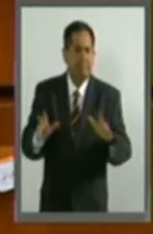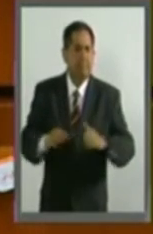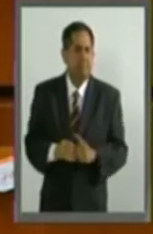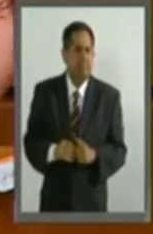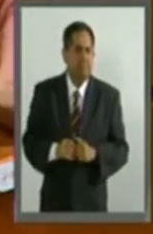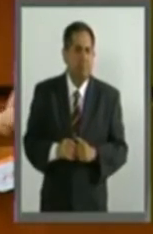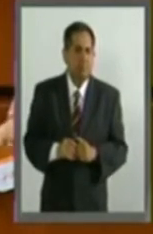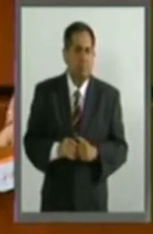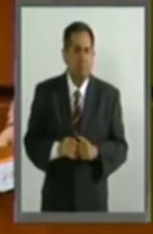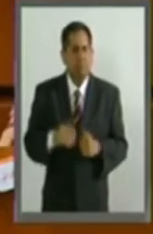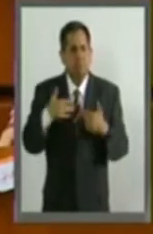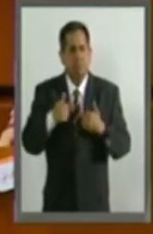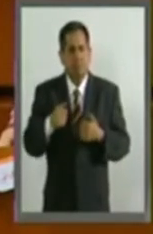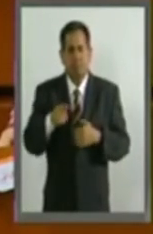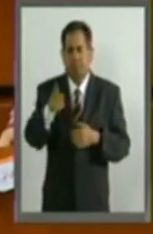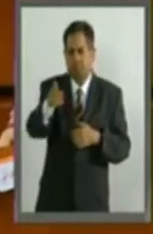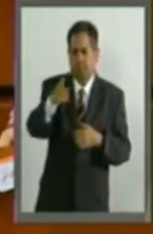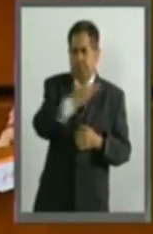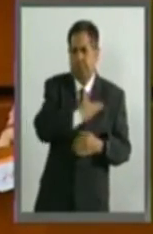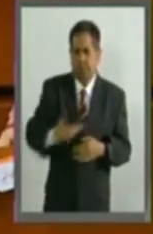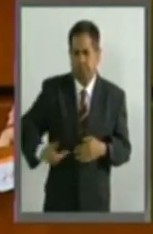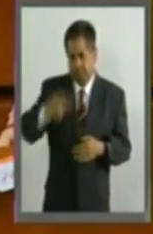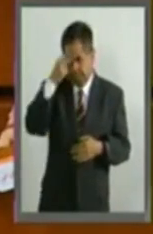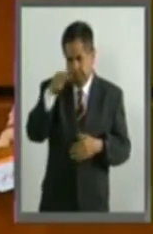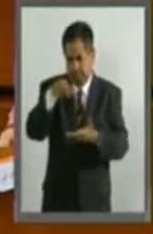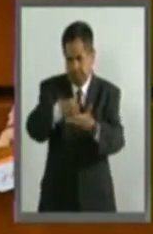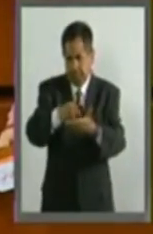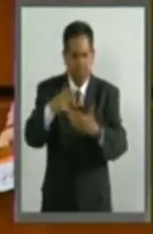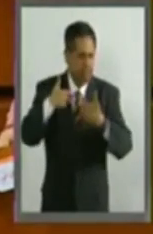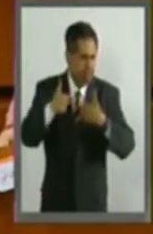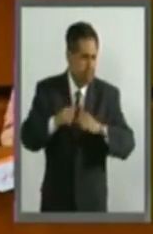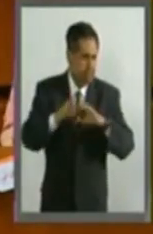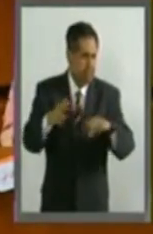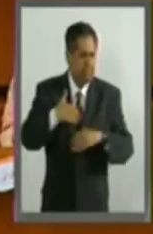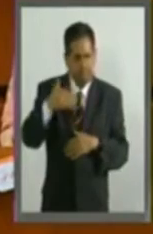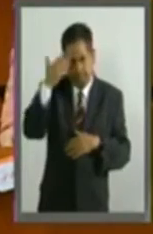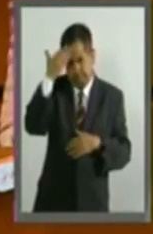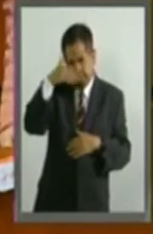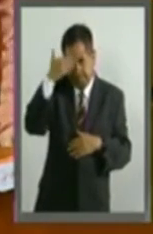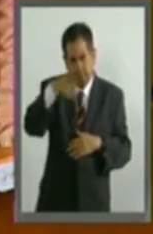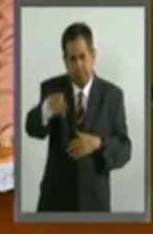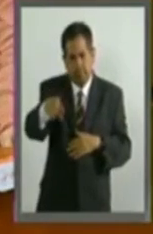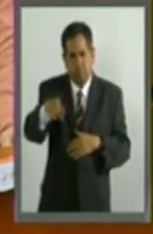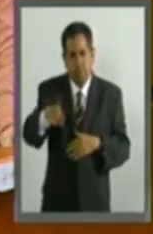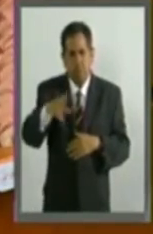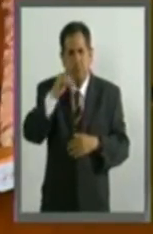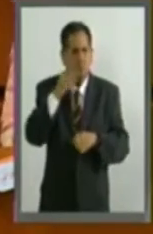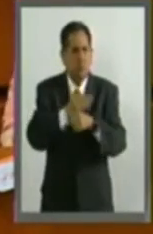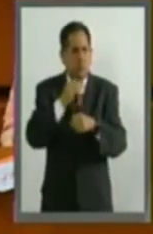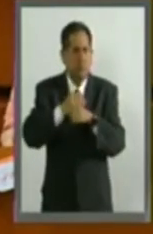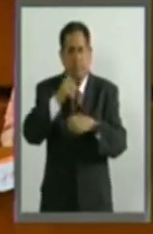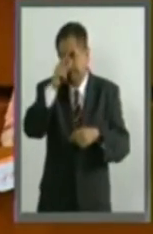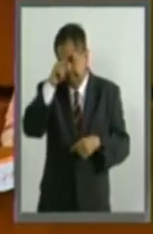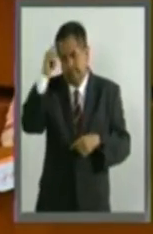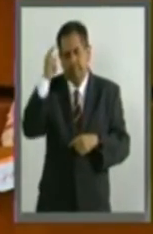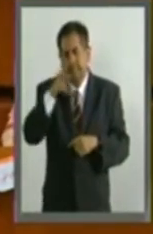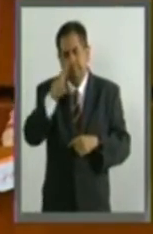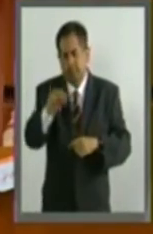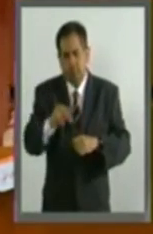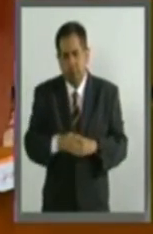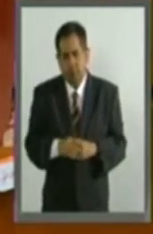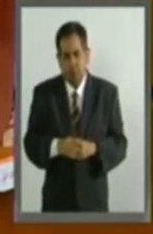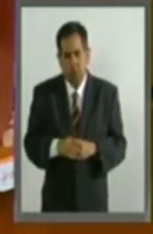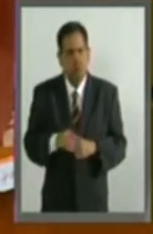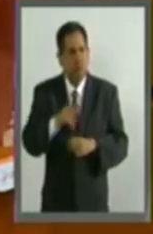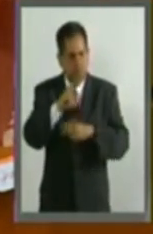la postura del presidente de la República, que sabemos que no son momentos sencillos, que